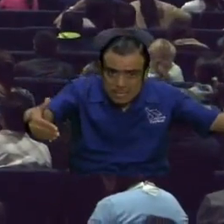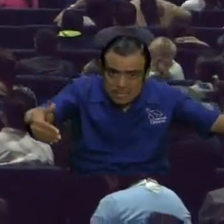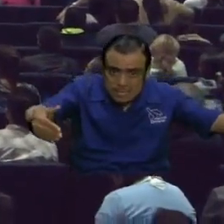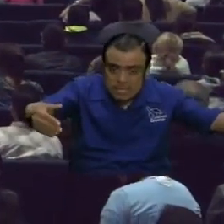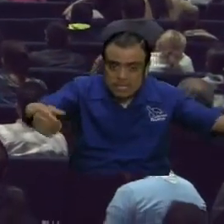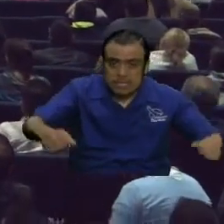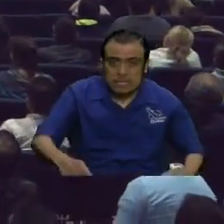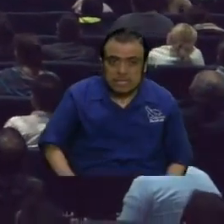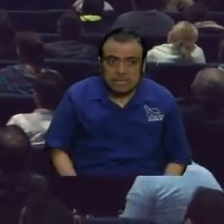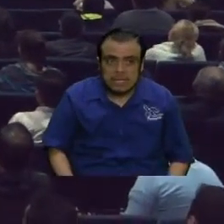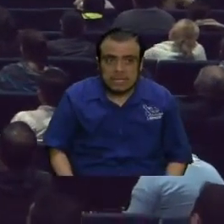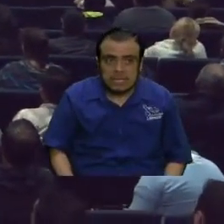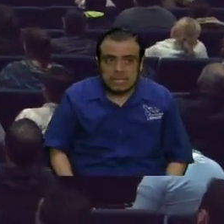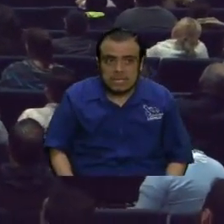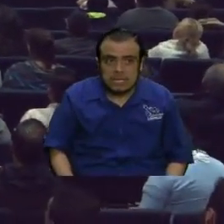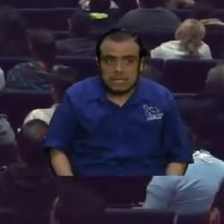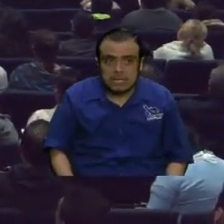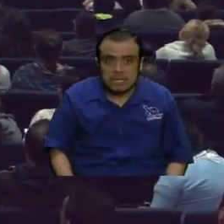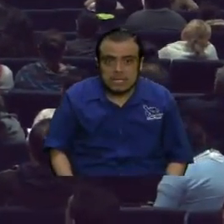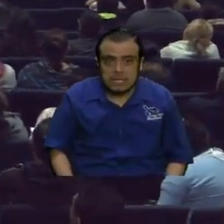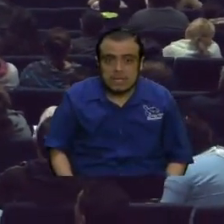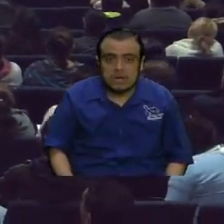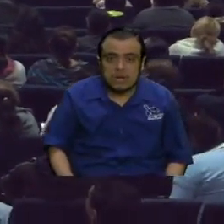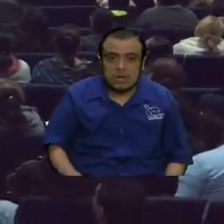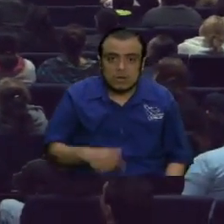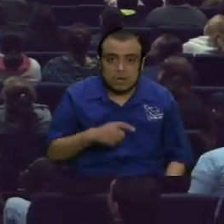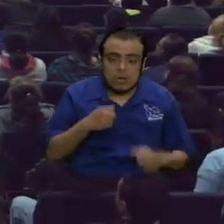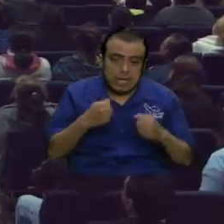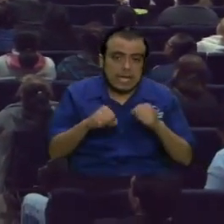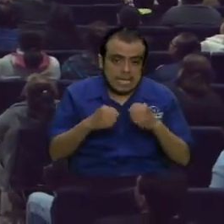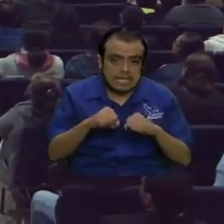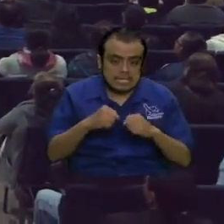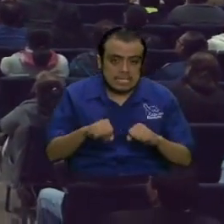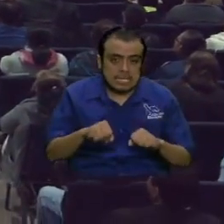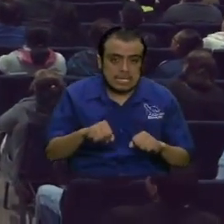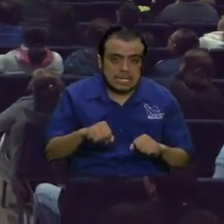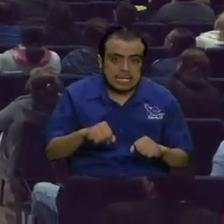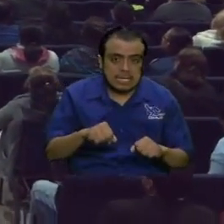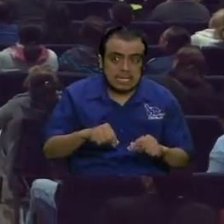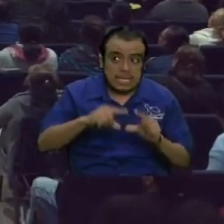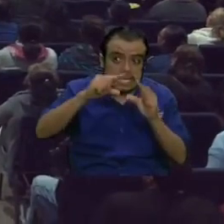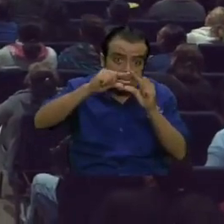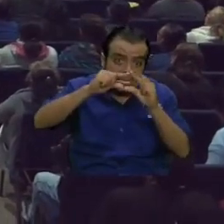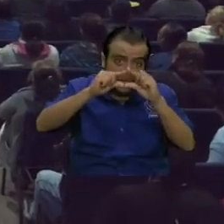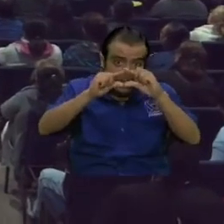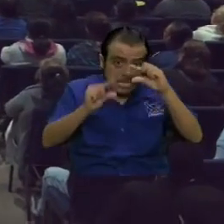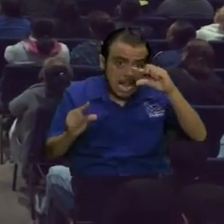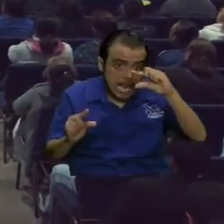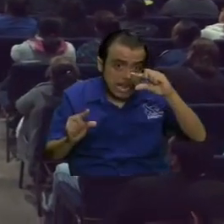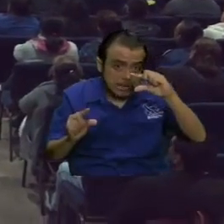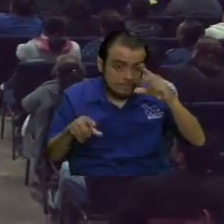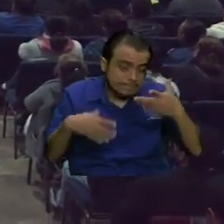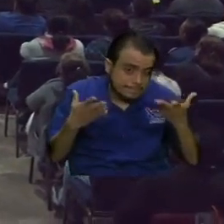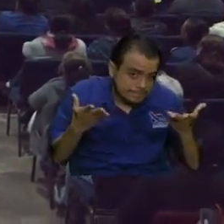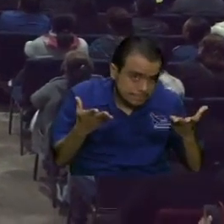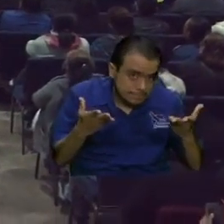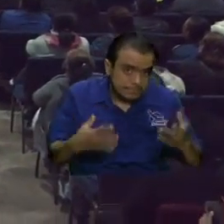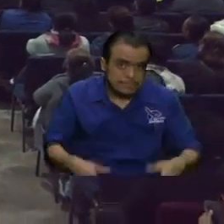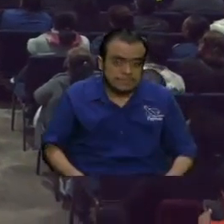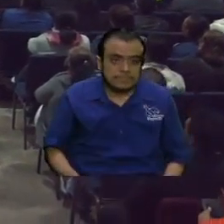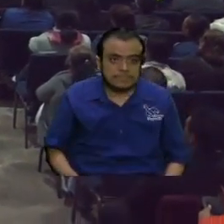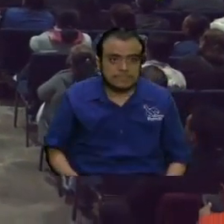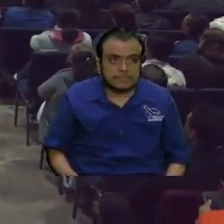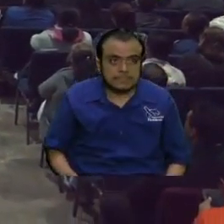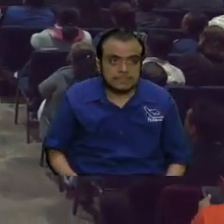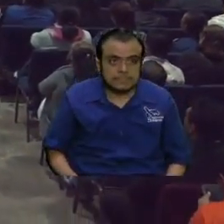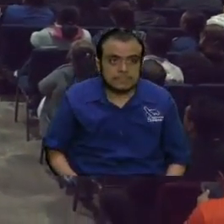en el Vaticano y lo van a tener que hacer en en Italia en algún lugar en Roma saber en donde pues no van a caber no